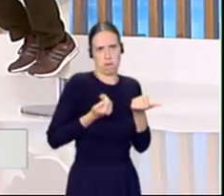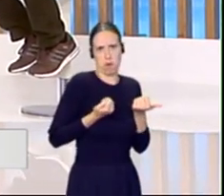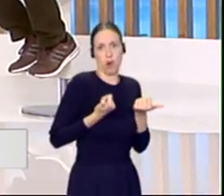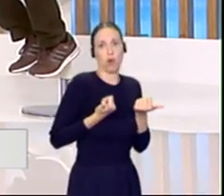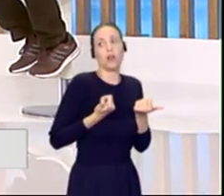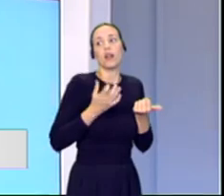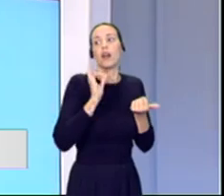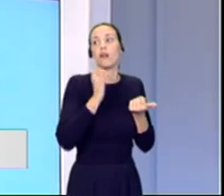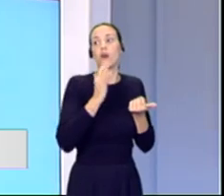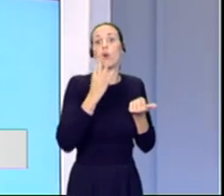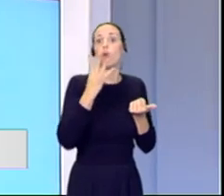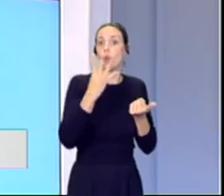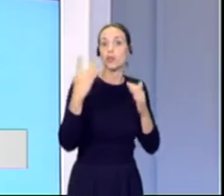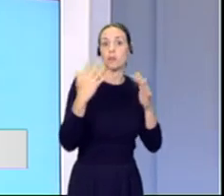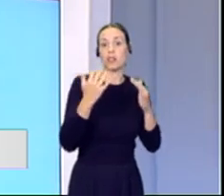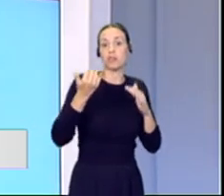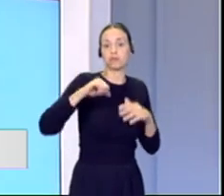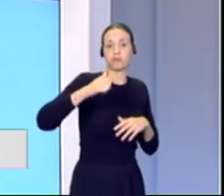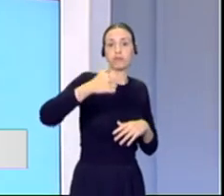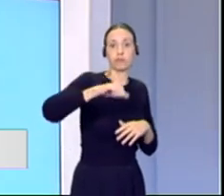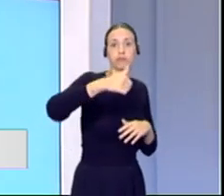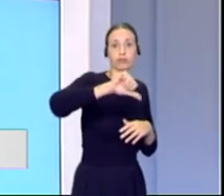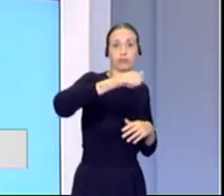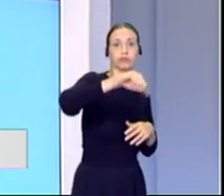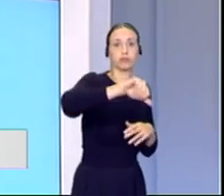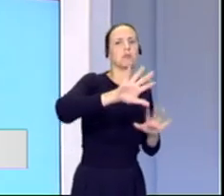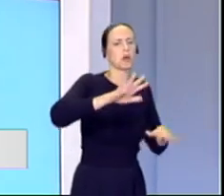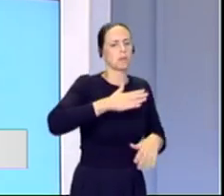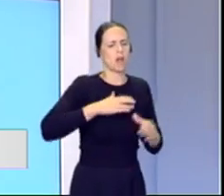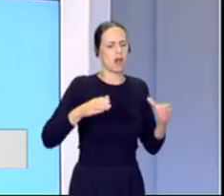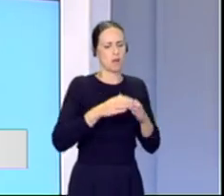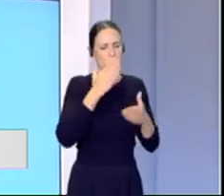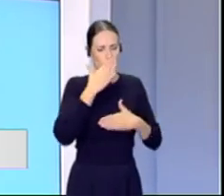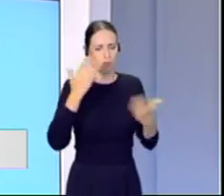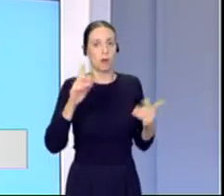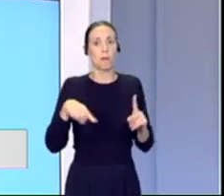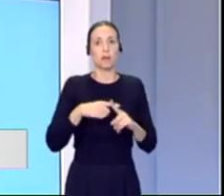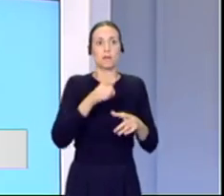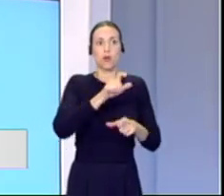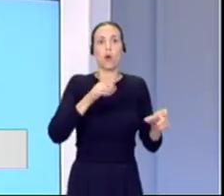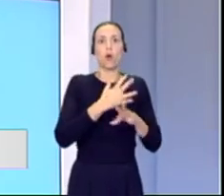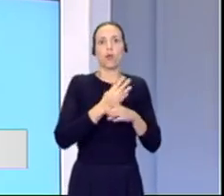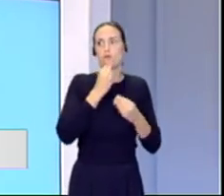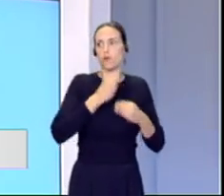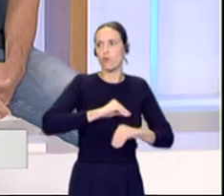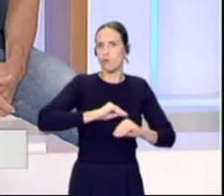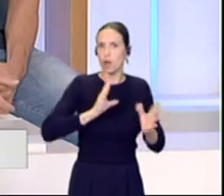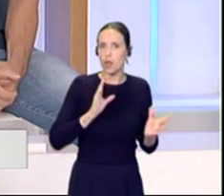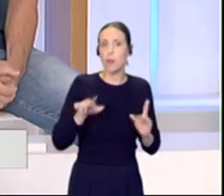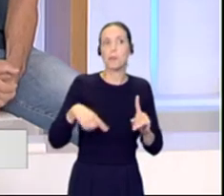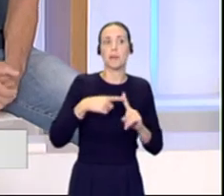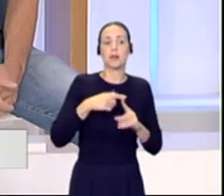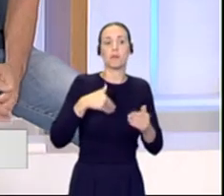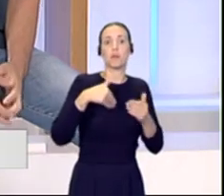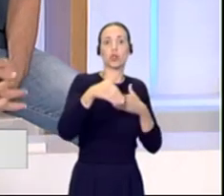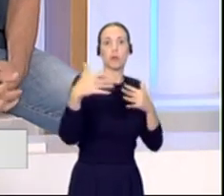que los últimos cuatro partidos los hemos perdido, pero confío en mi equipo, creo que tenemos muy buenas jugadoras y creo que podemos en el siguiente partido